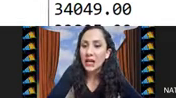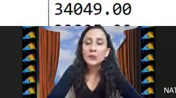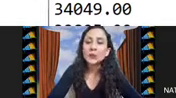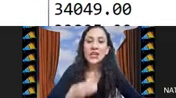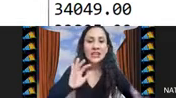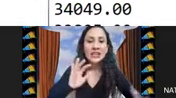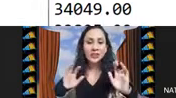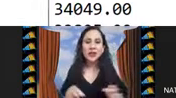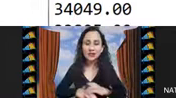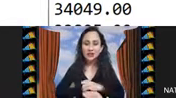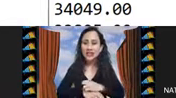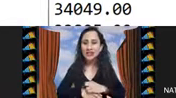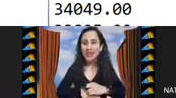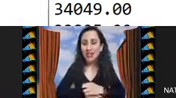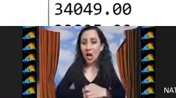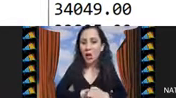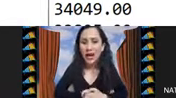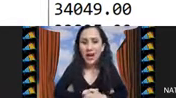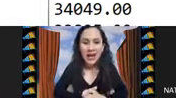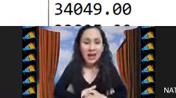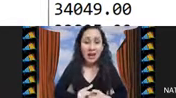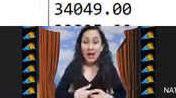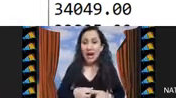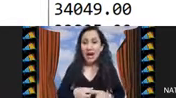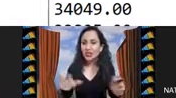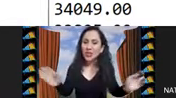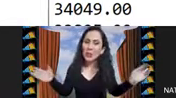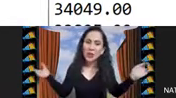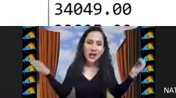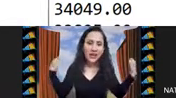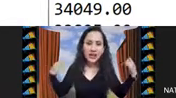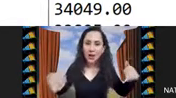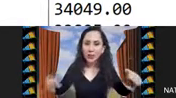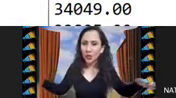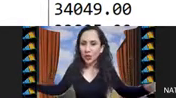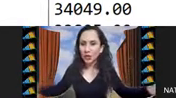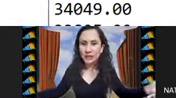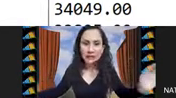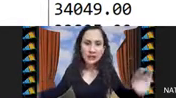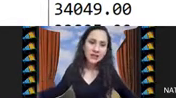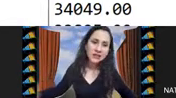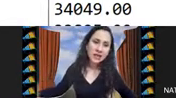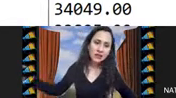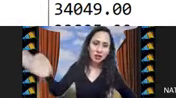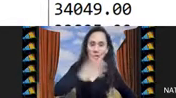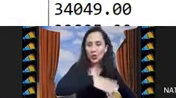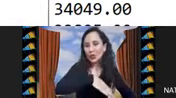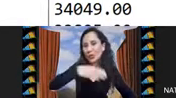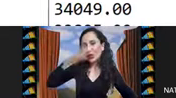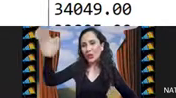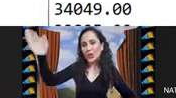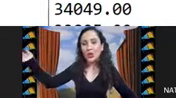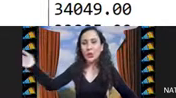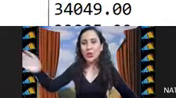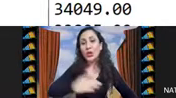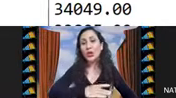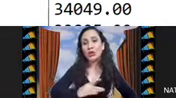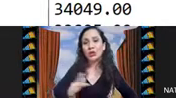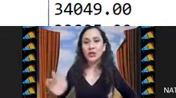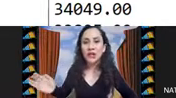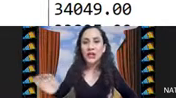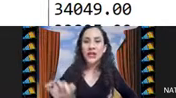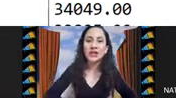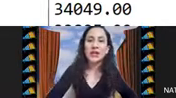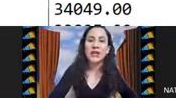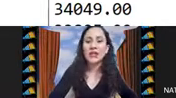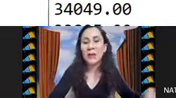están los pesos estas son las instancias ahora así yo podría generar un montón de instancias con un montón de número de